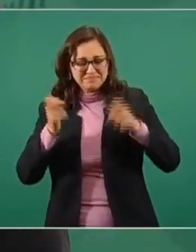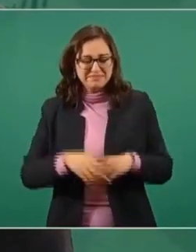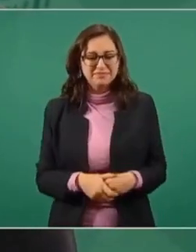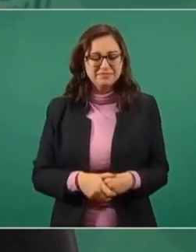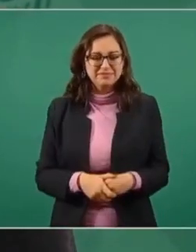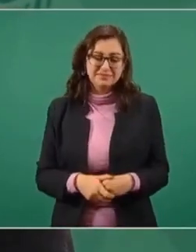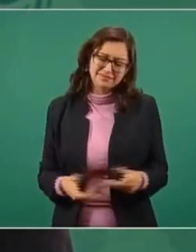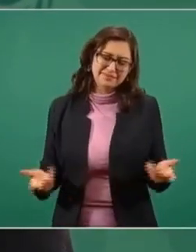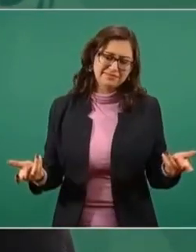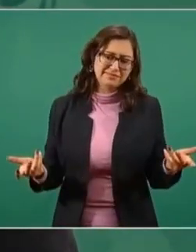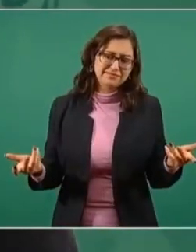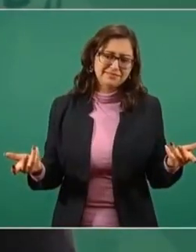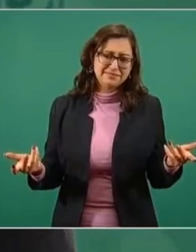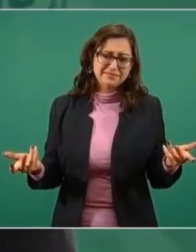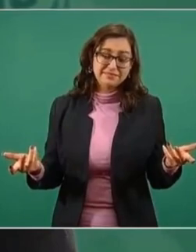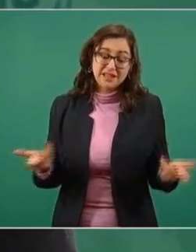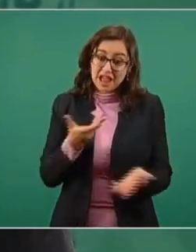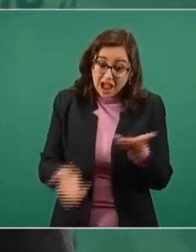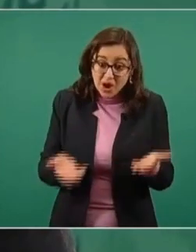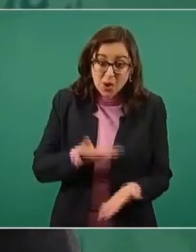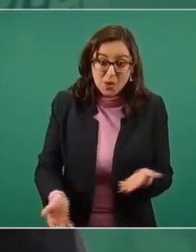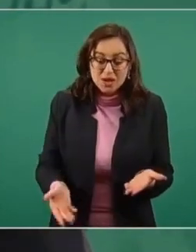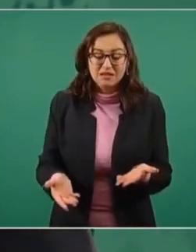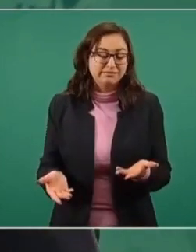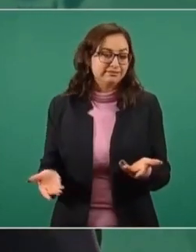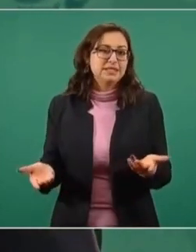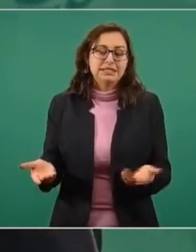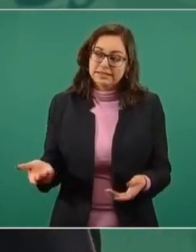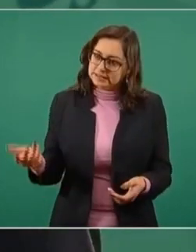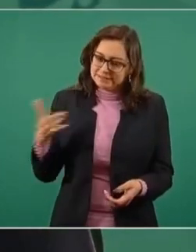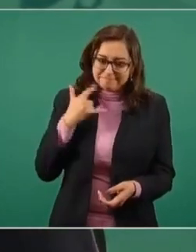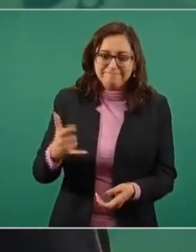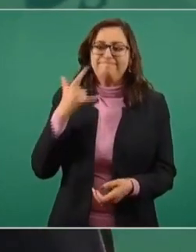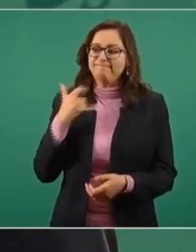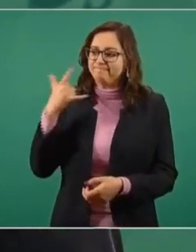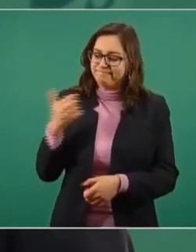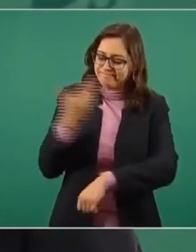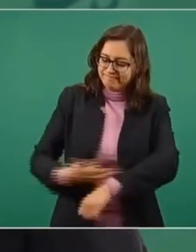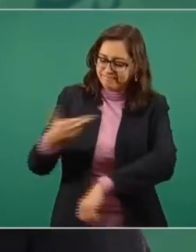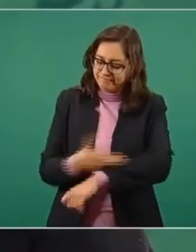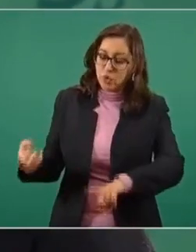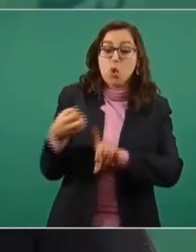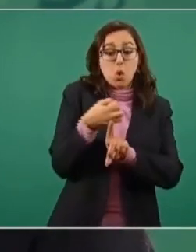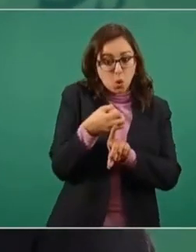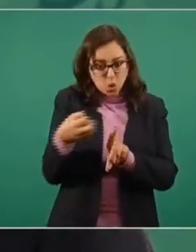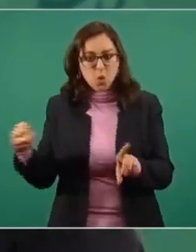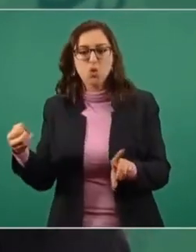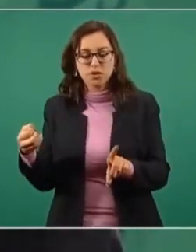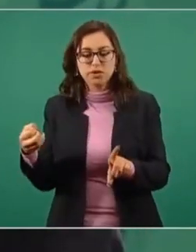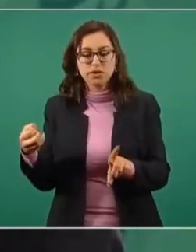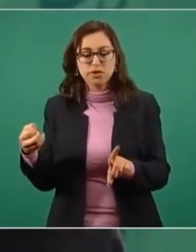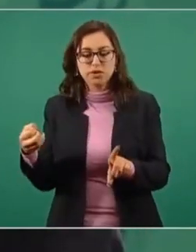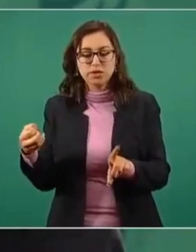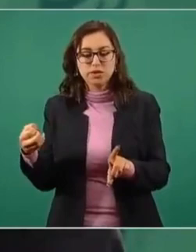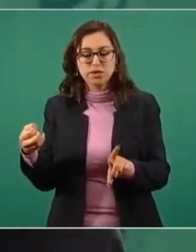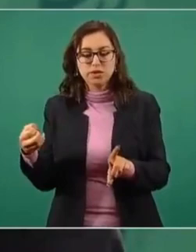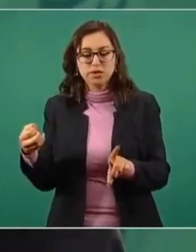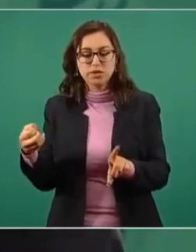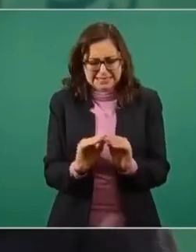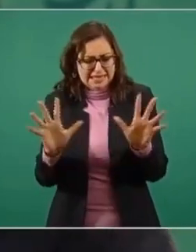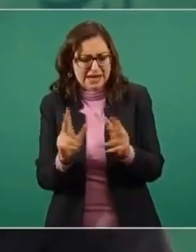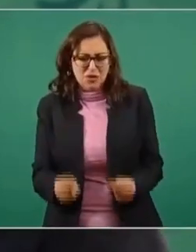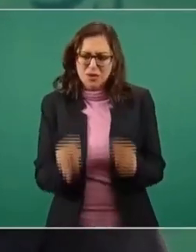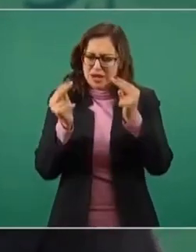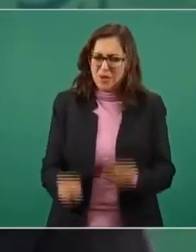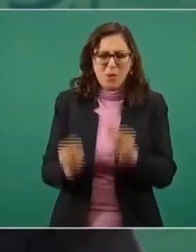Entonces, tenemos que terminar de poner orden y sí, tienen que haber negocios en México y